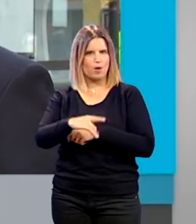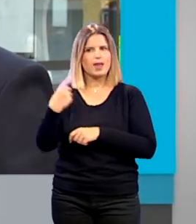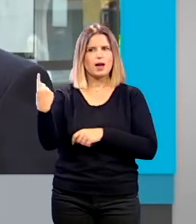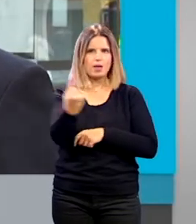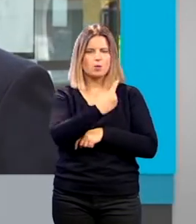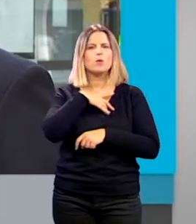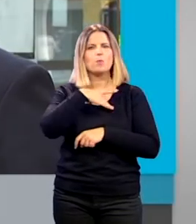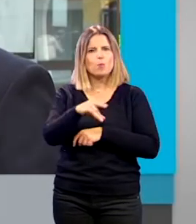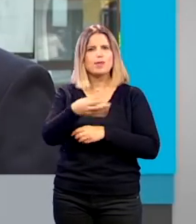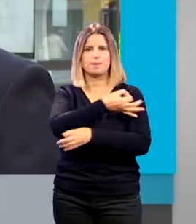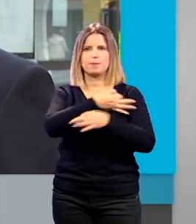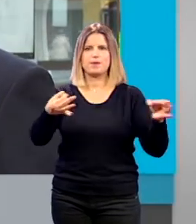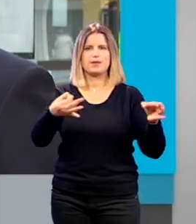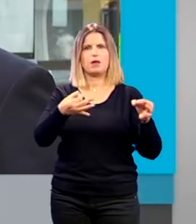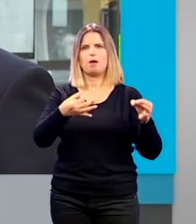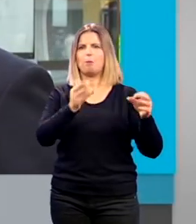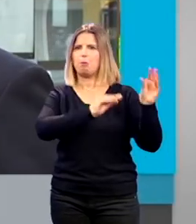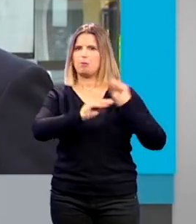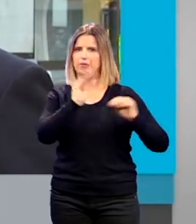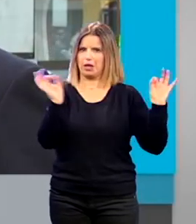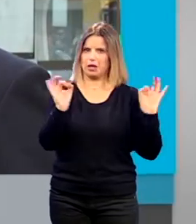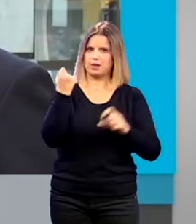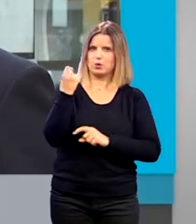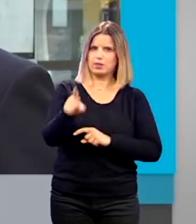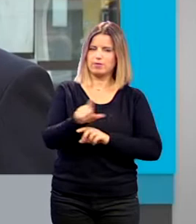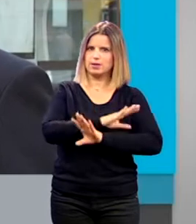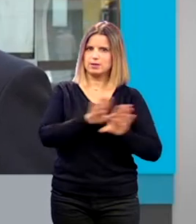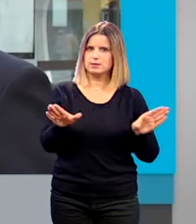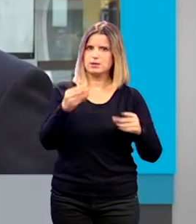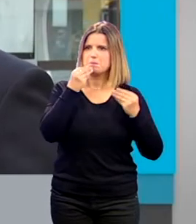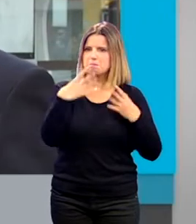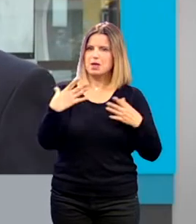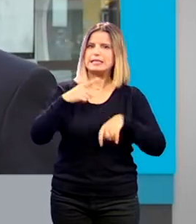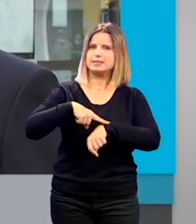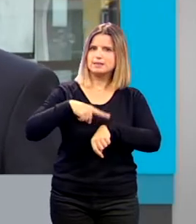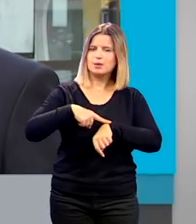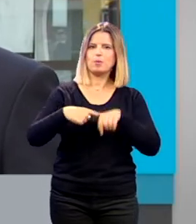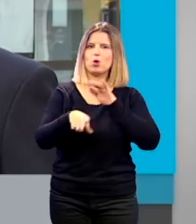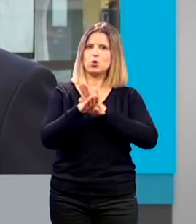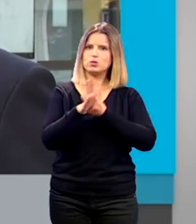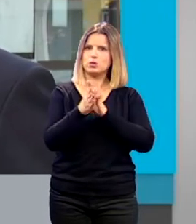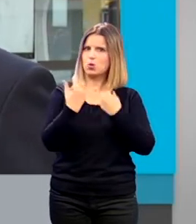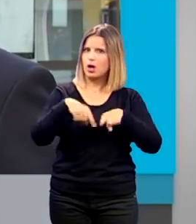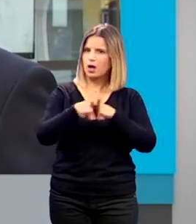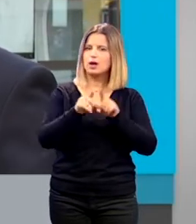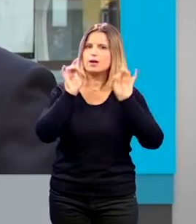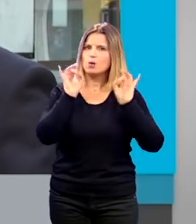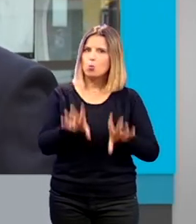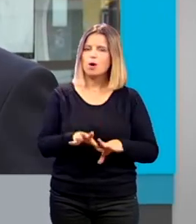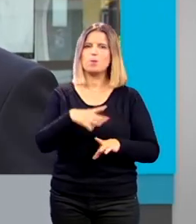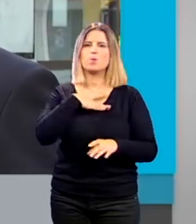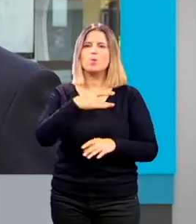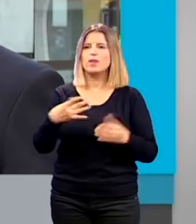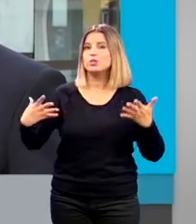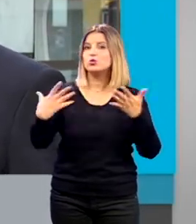puede hacer perfectamente sin alterar ni frecuencia ni regularidad se puede plantear